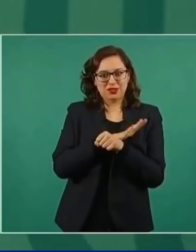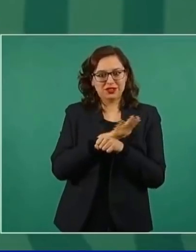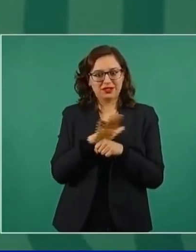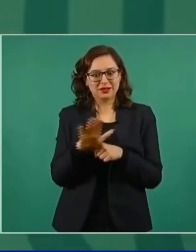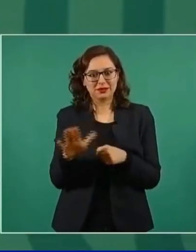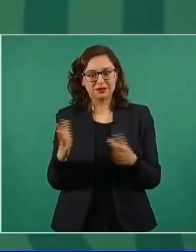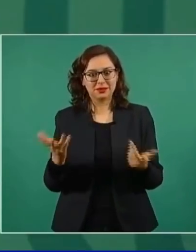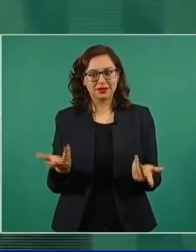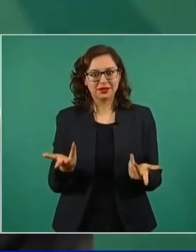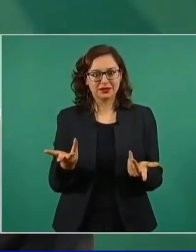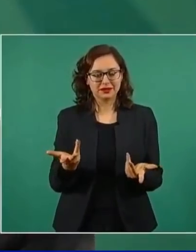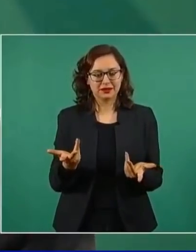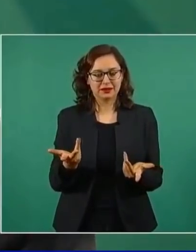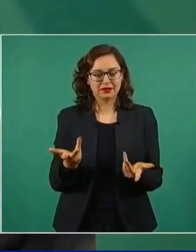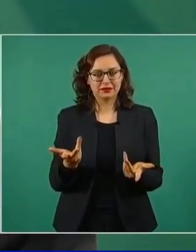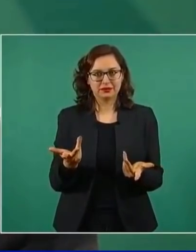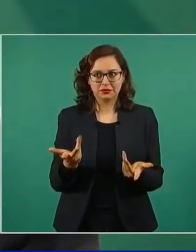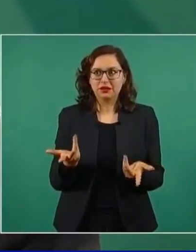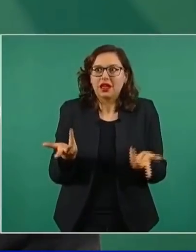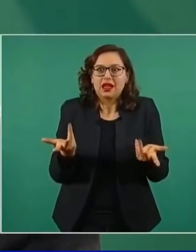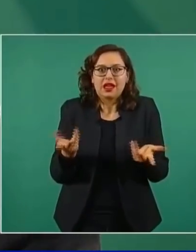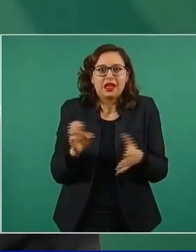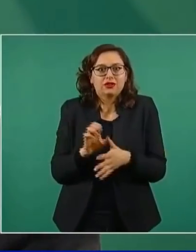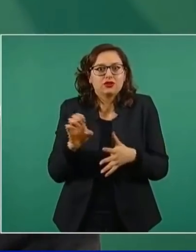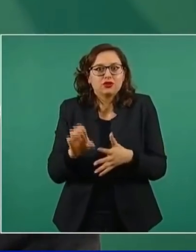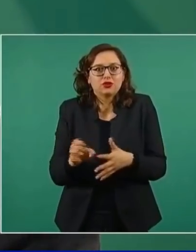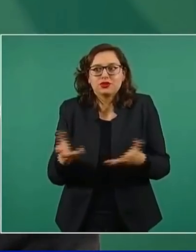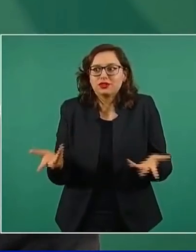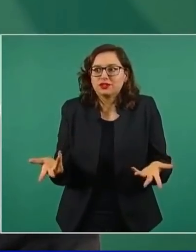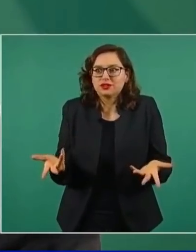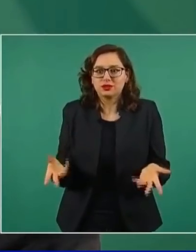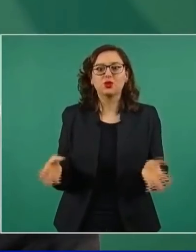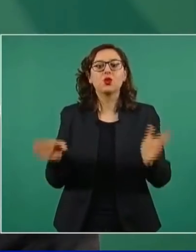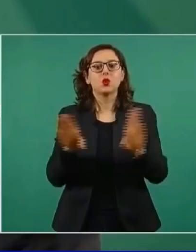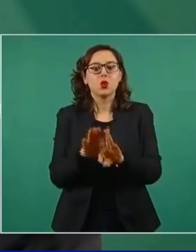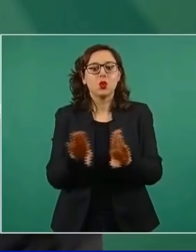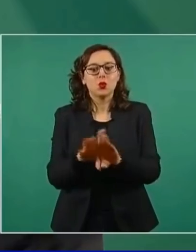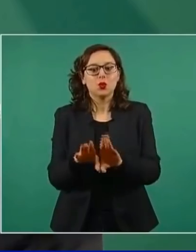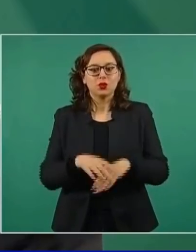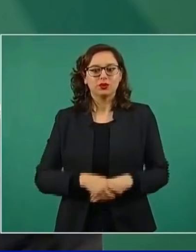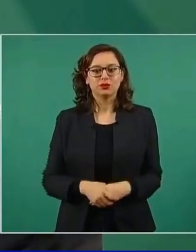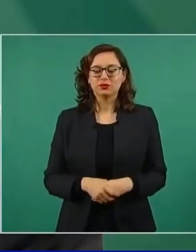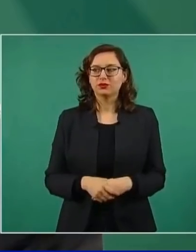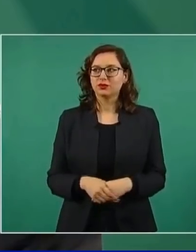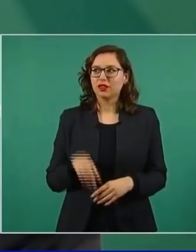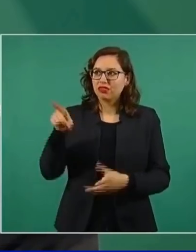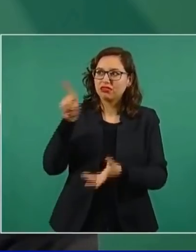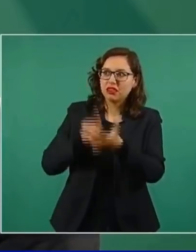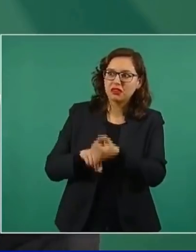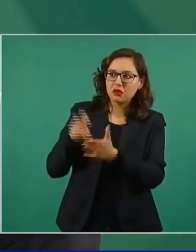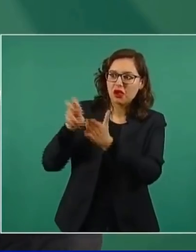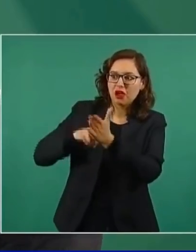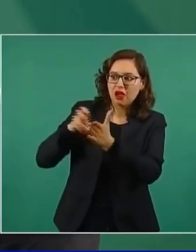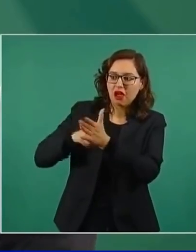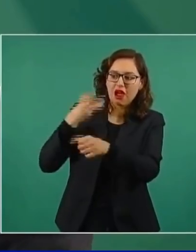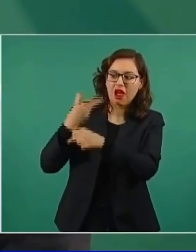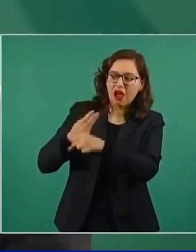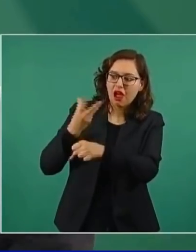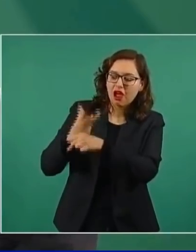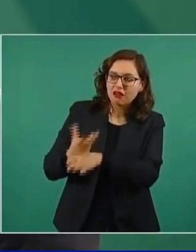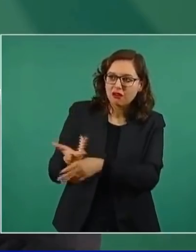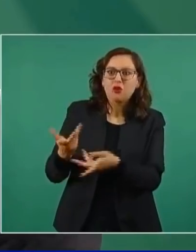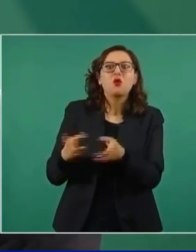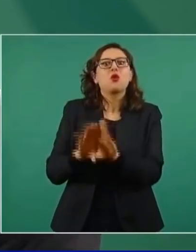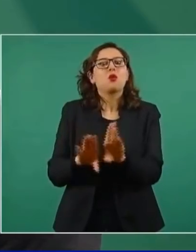Por eso estuve de acuerdo en la ampliación